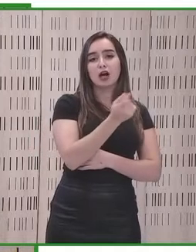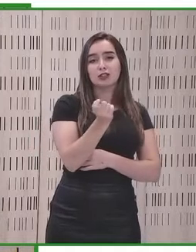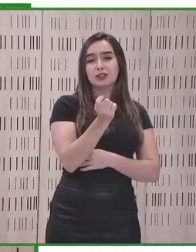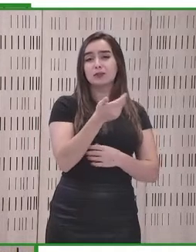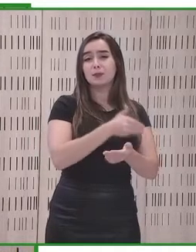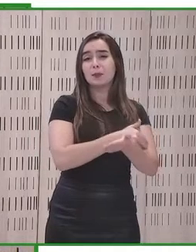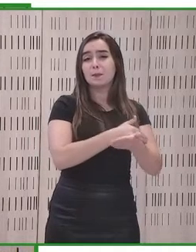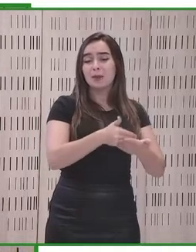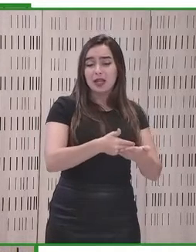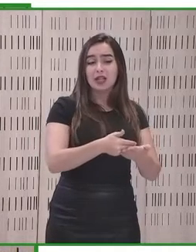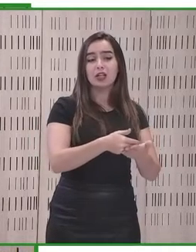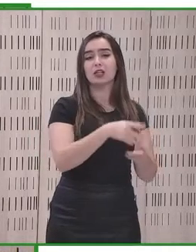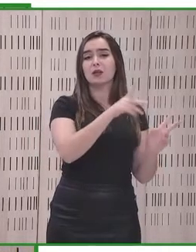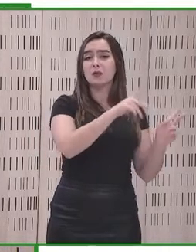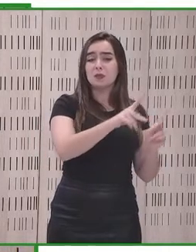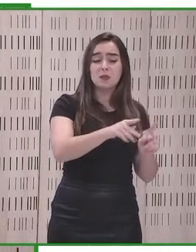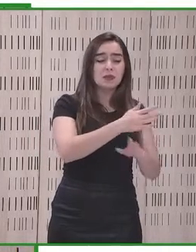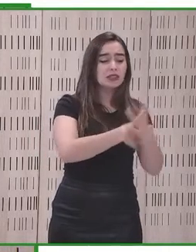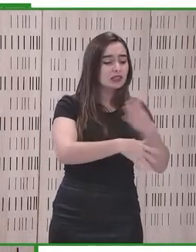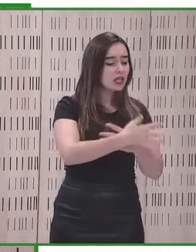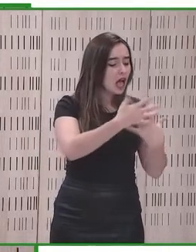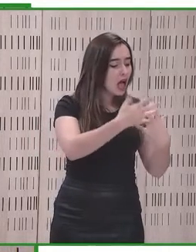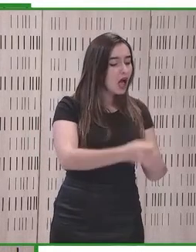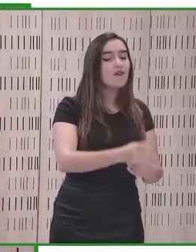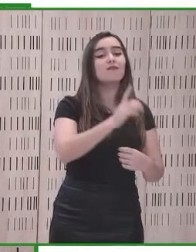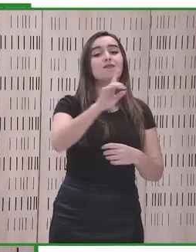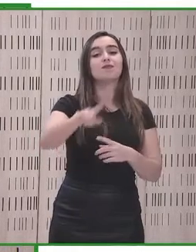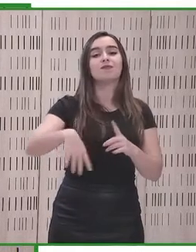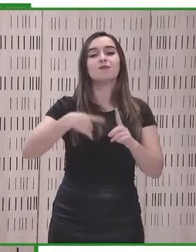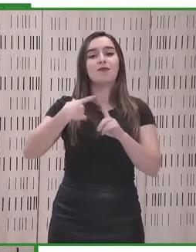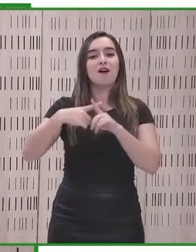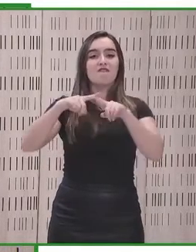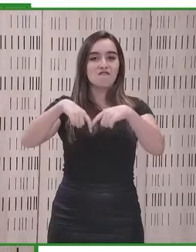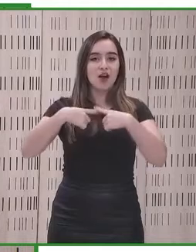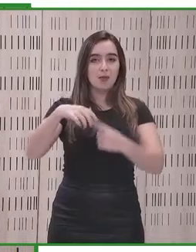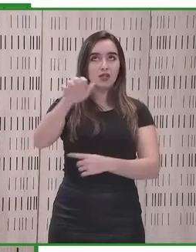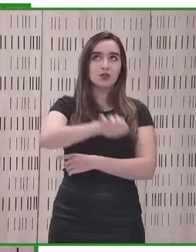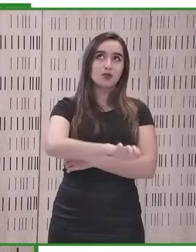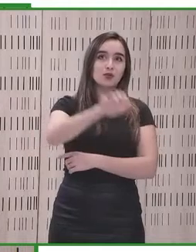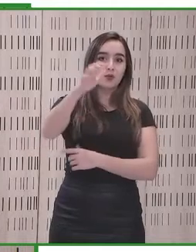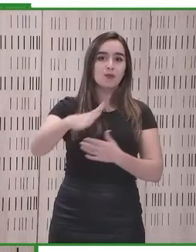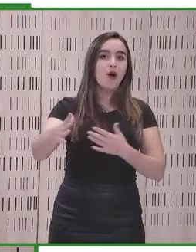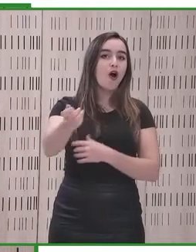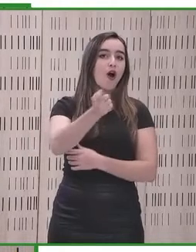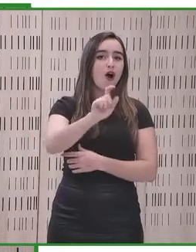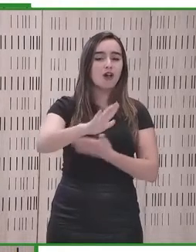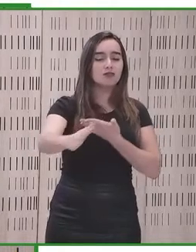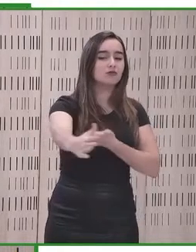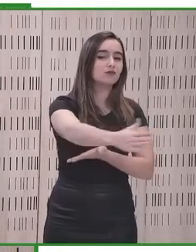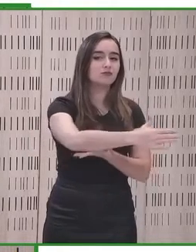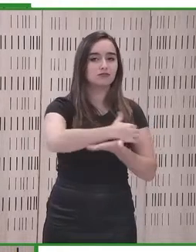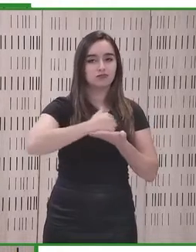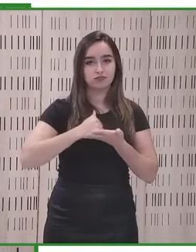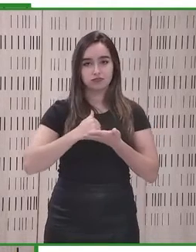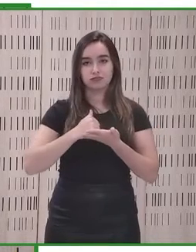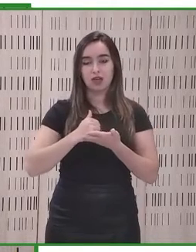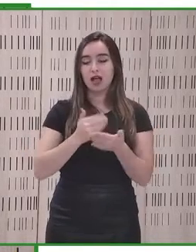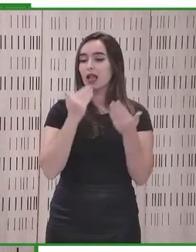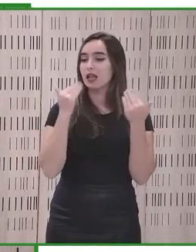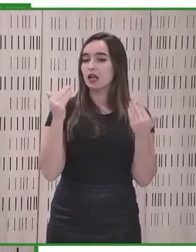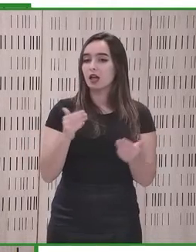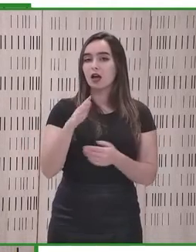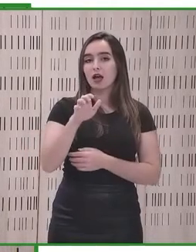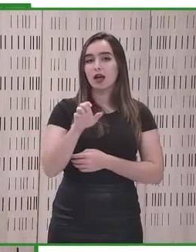niños y de niñas con discapacidad y a nuestras familias en toda Europa. Agradezco, nombre del EDF,